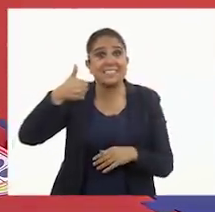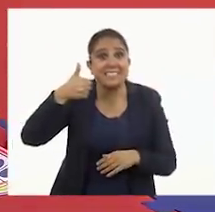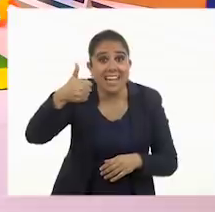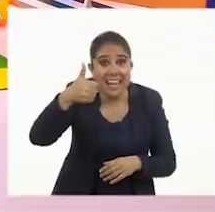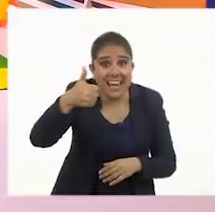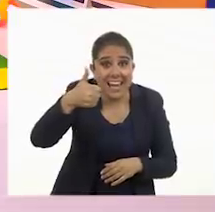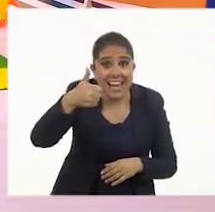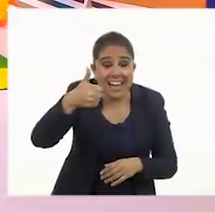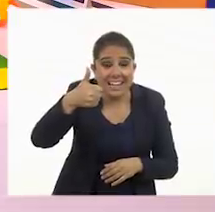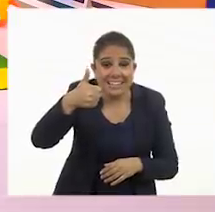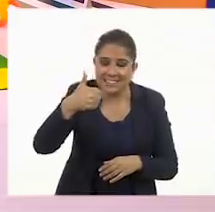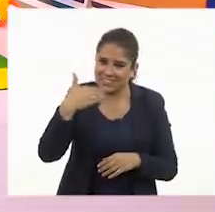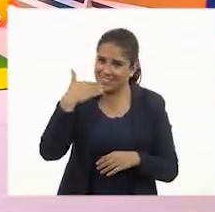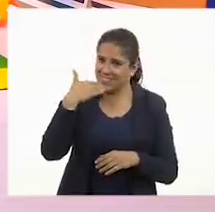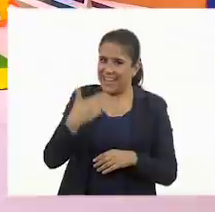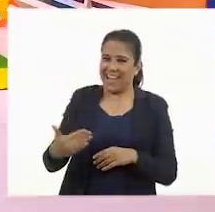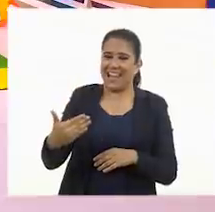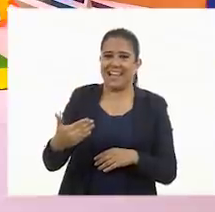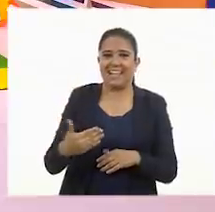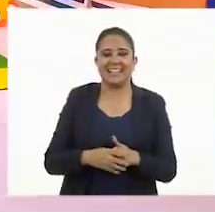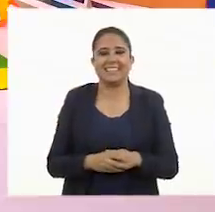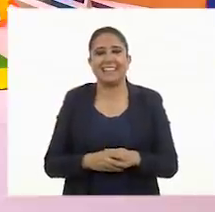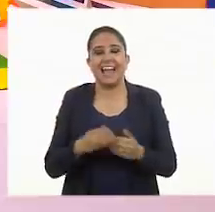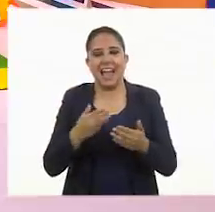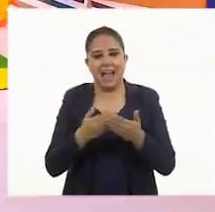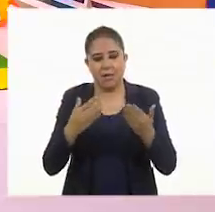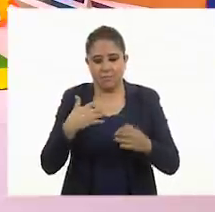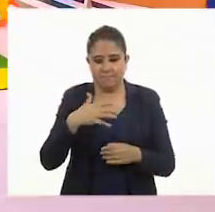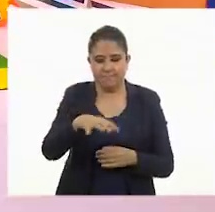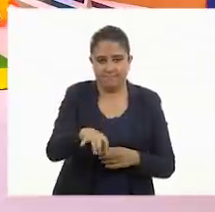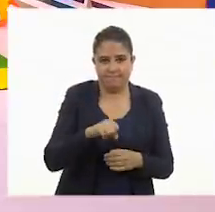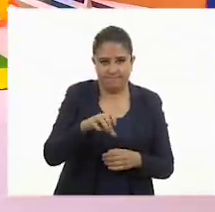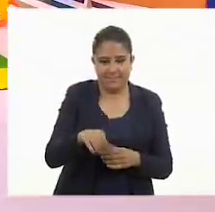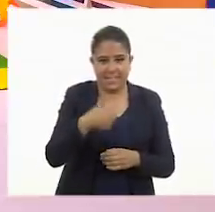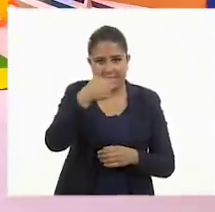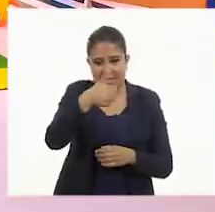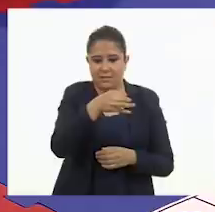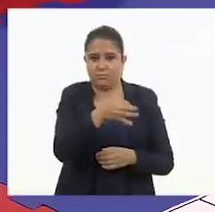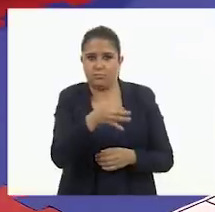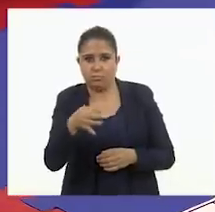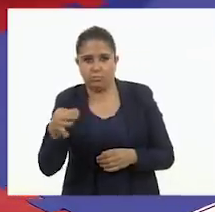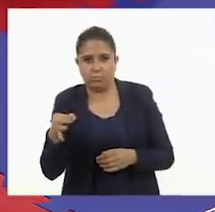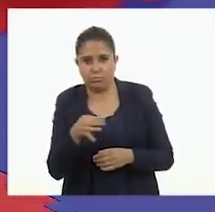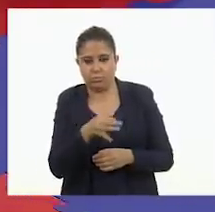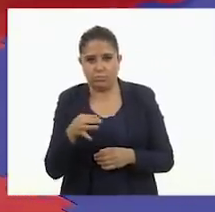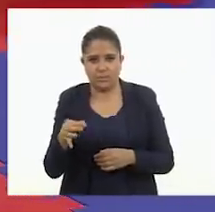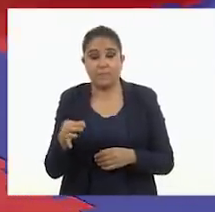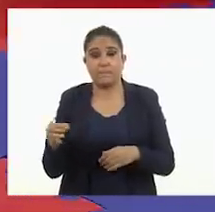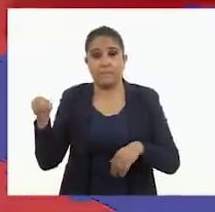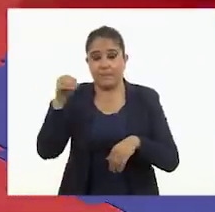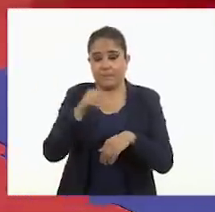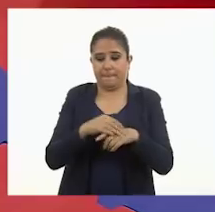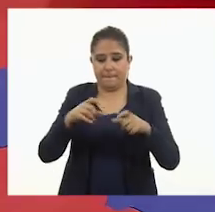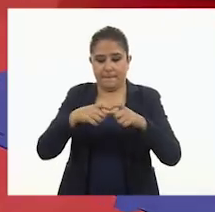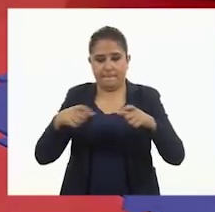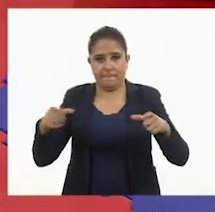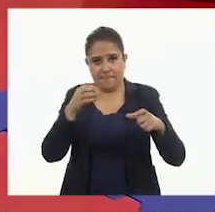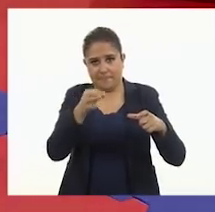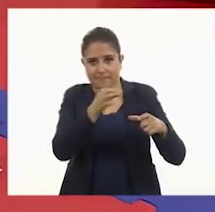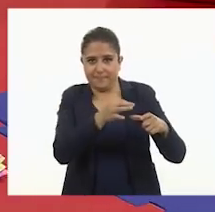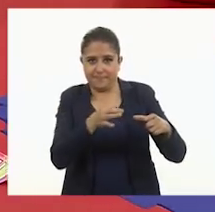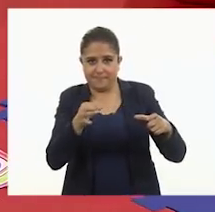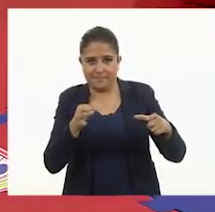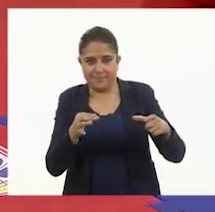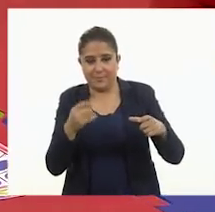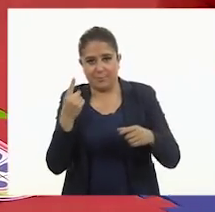¡Seis! Muy bien. Entonces voy a tomar seis fichas y las voy a colocar en mi tablero. Muy bien.